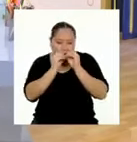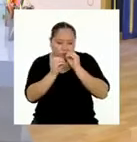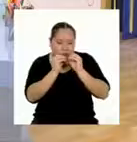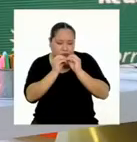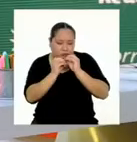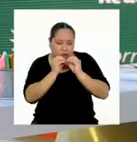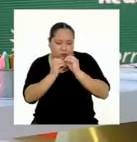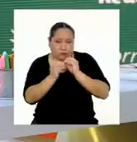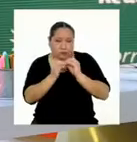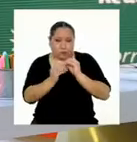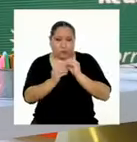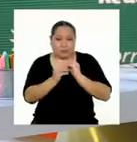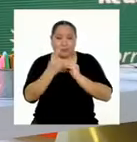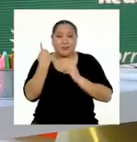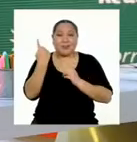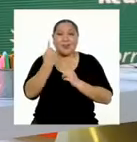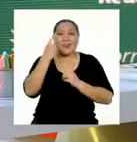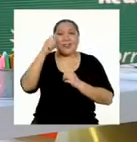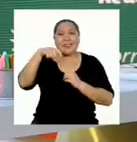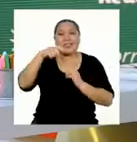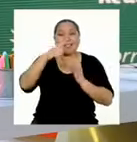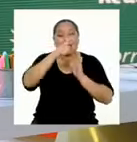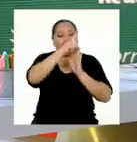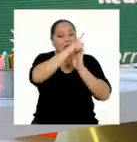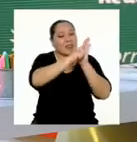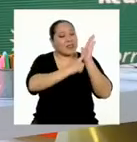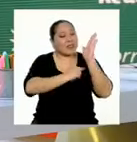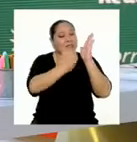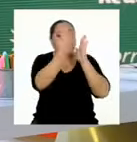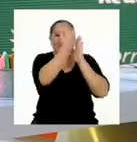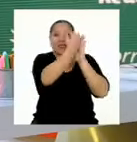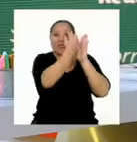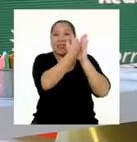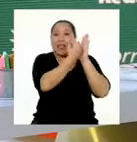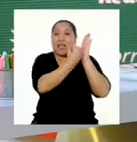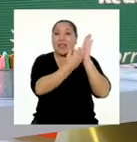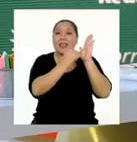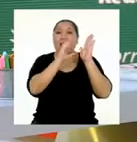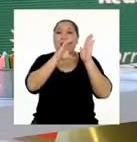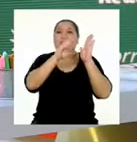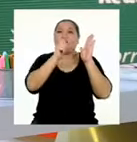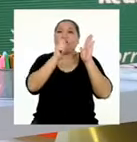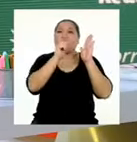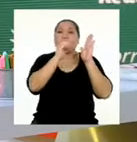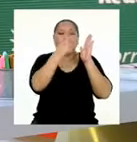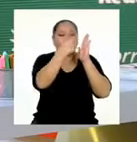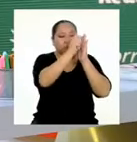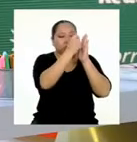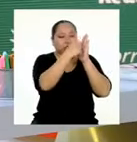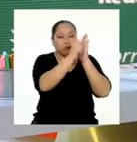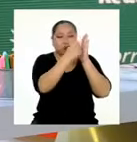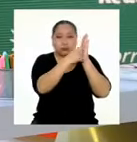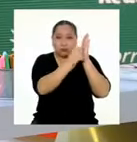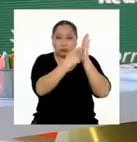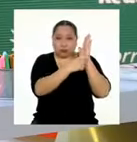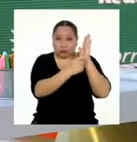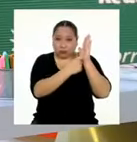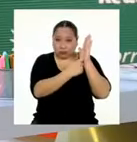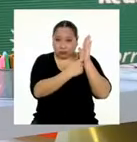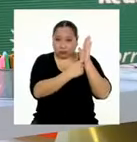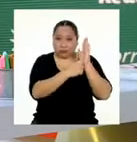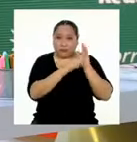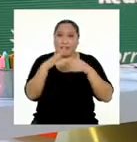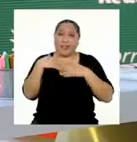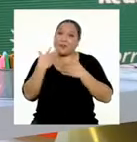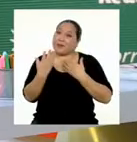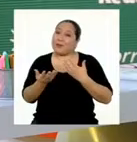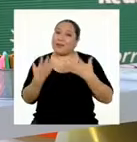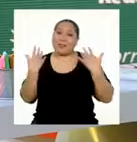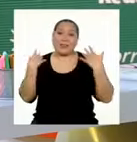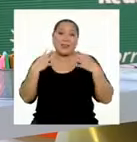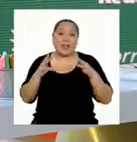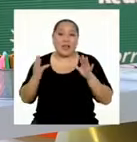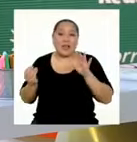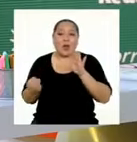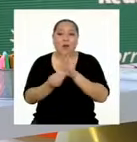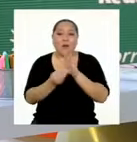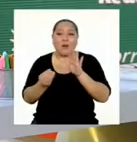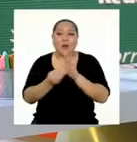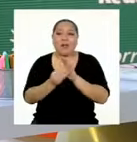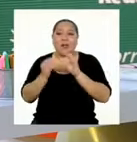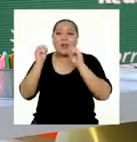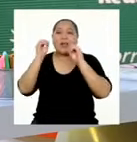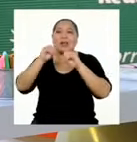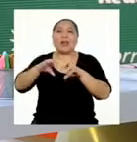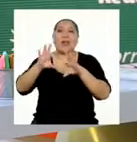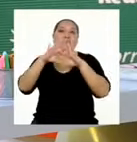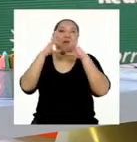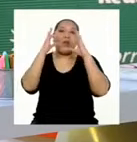infografía. Solo tienen que cotejarla con la lista de preguntas y corregir los puntos que sean necesarios. Luego de eso, la agregan